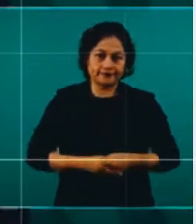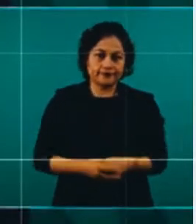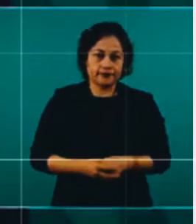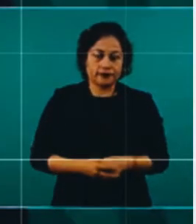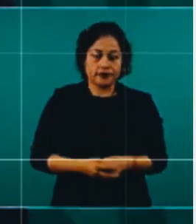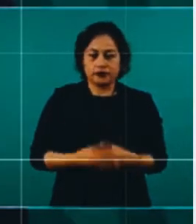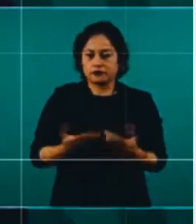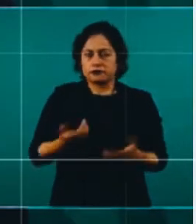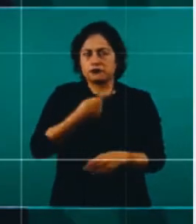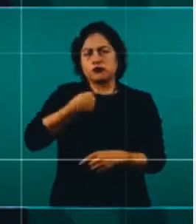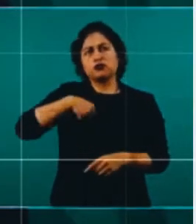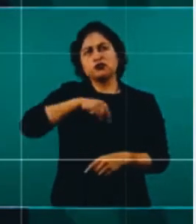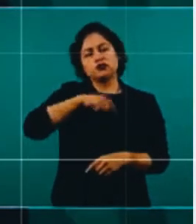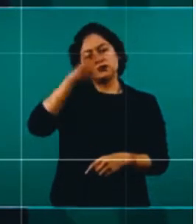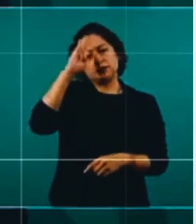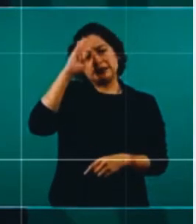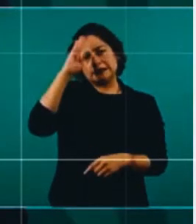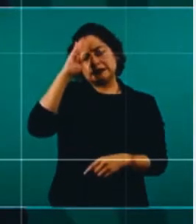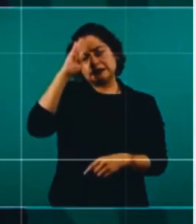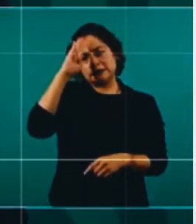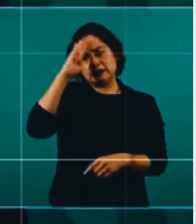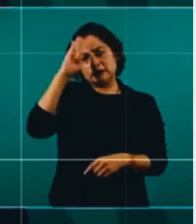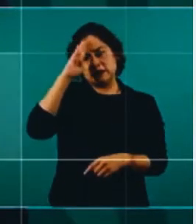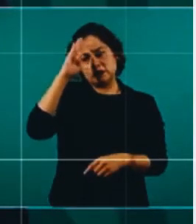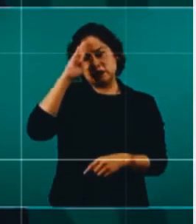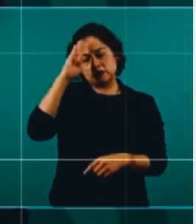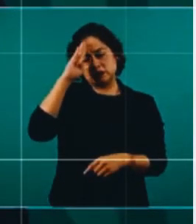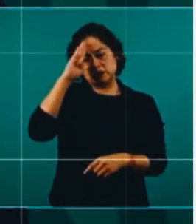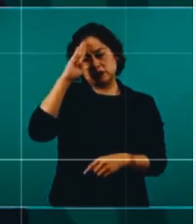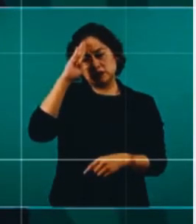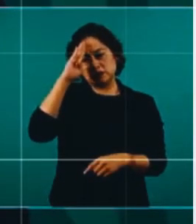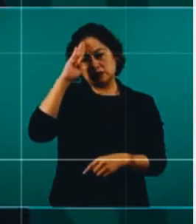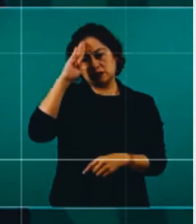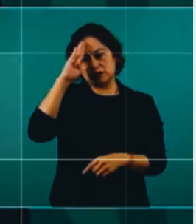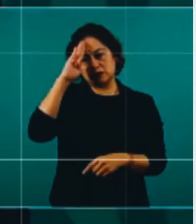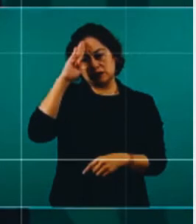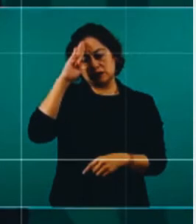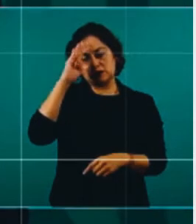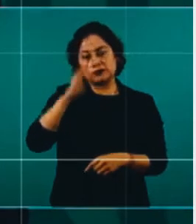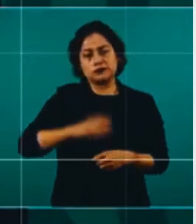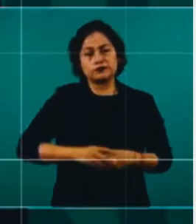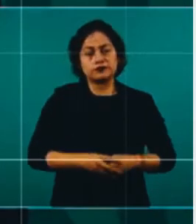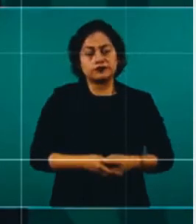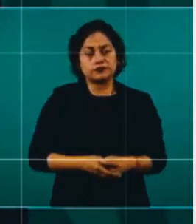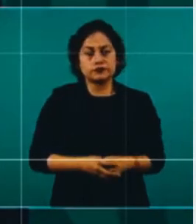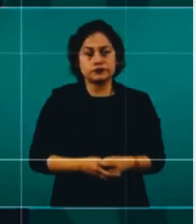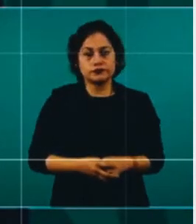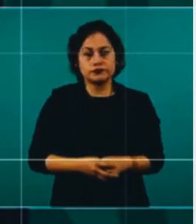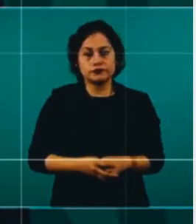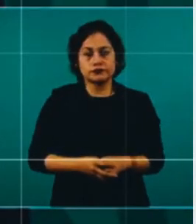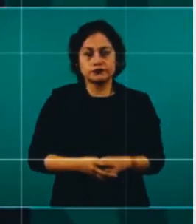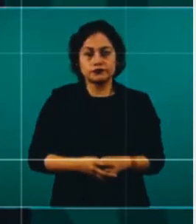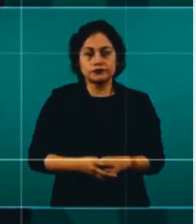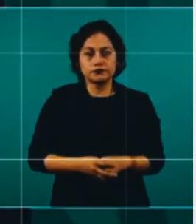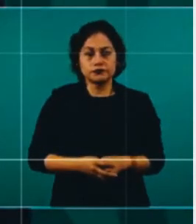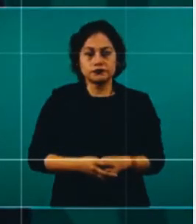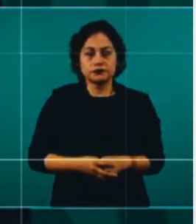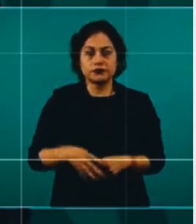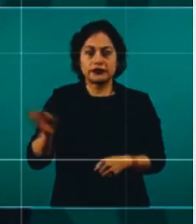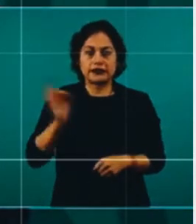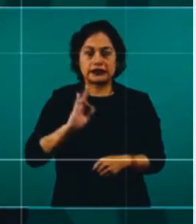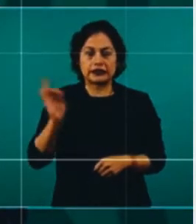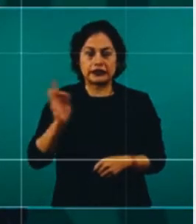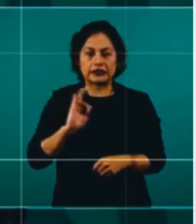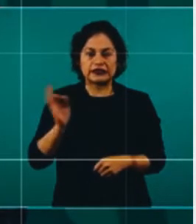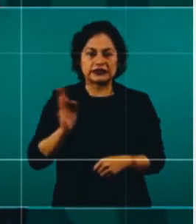se haya tratado de algo intencionado,